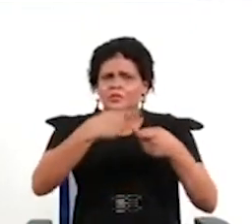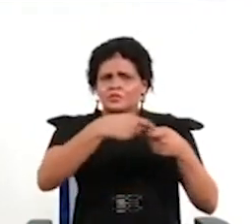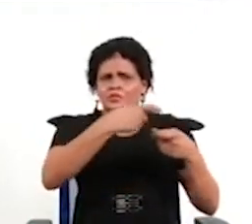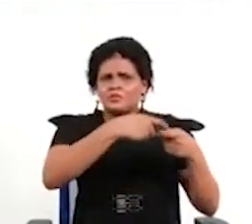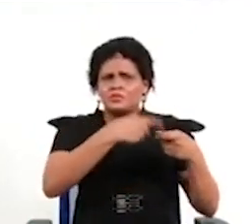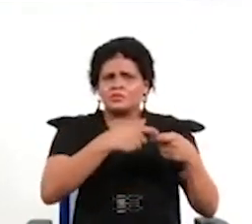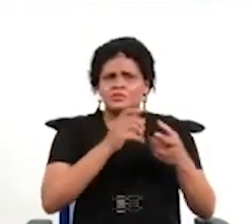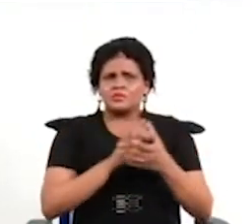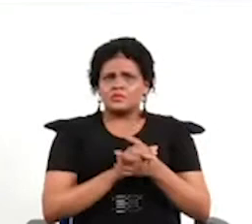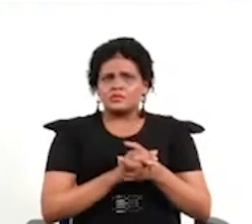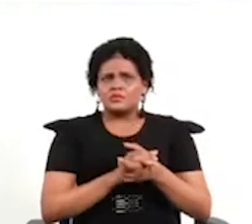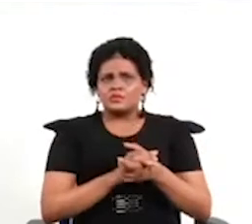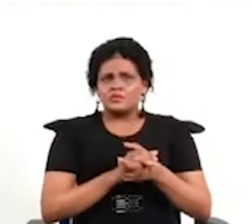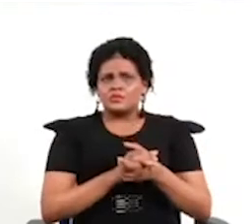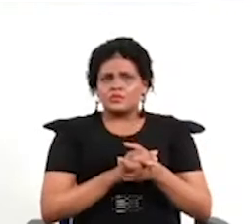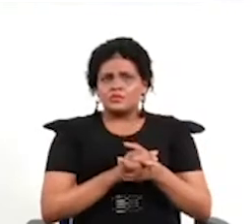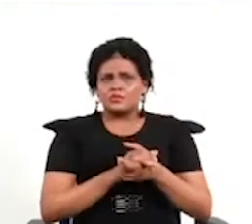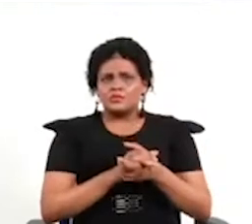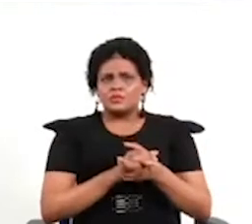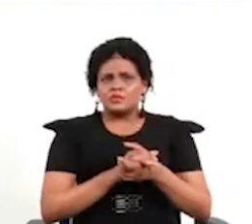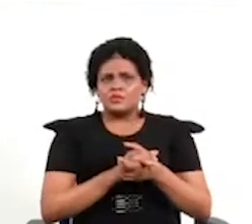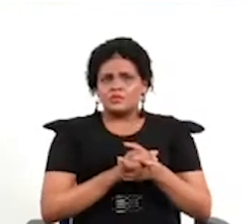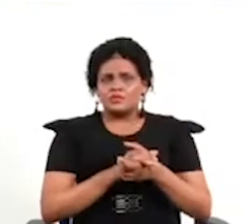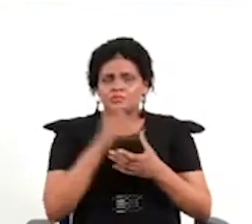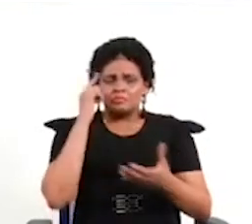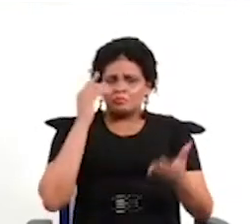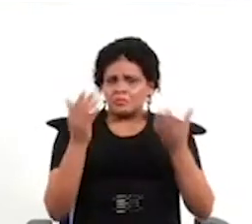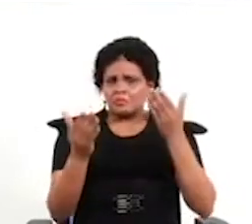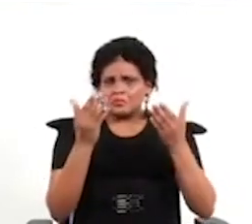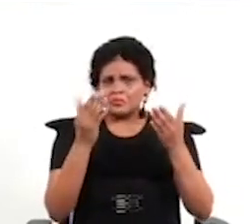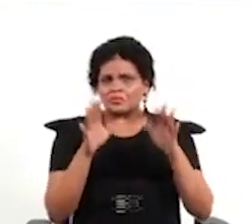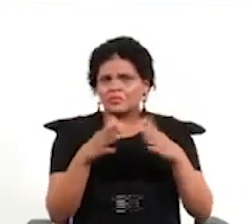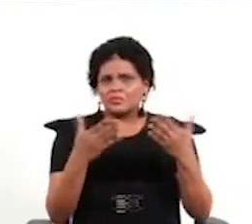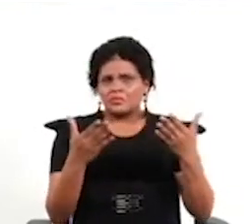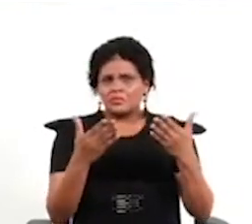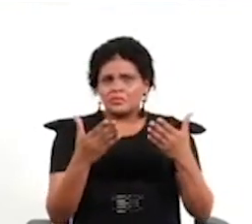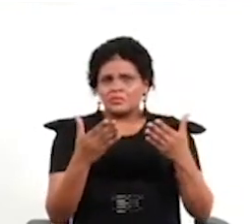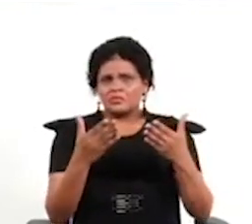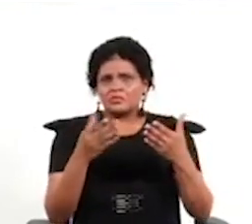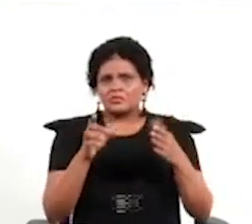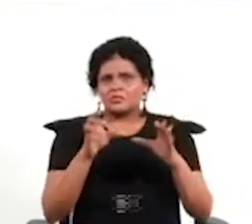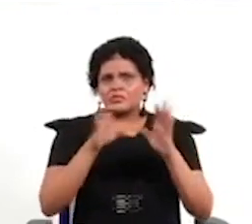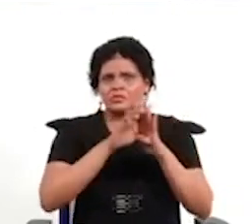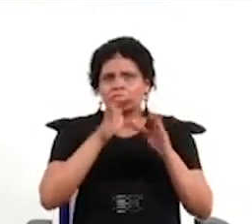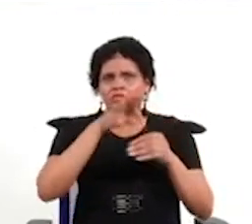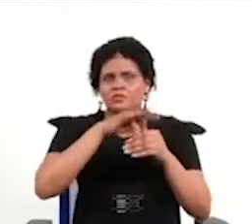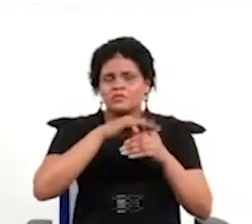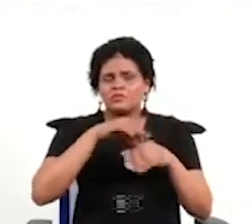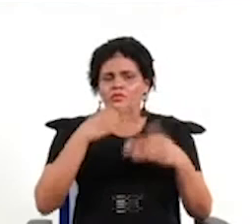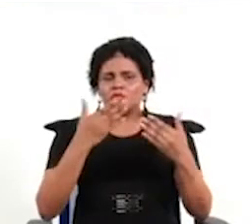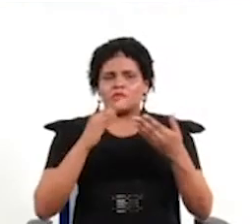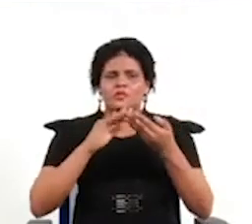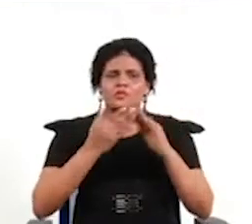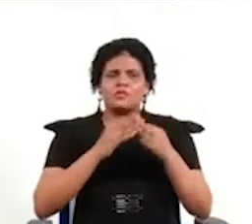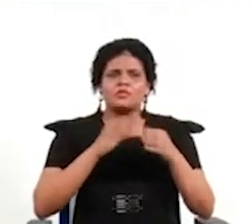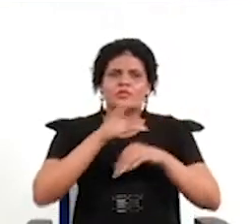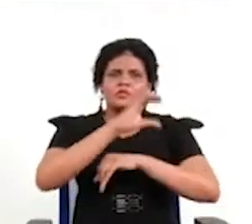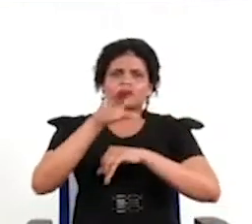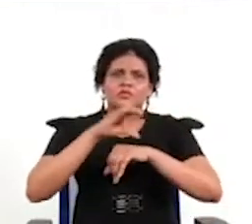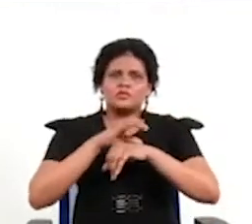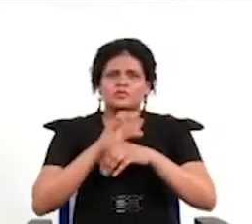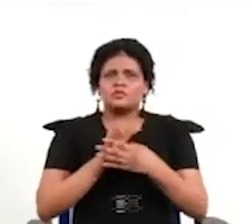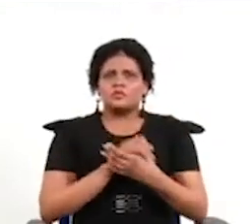y no dar cabida a la instrumentalización de las organizaciones de la sociedad civil yo